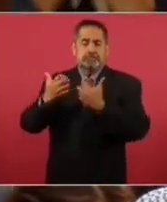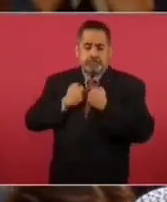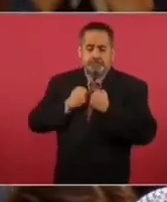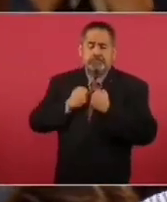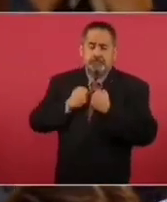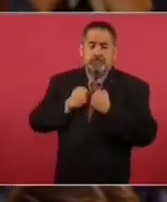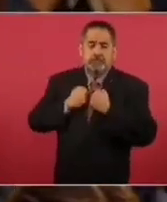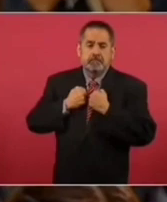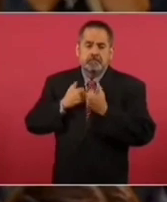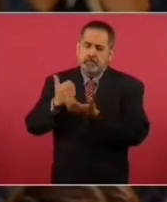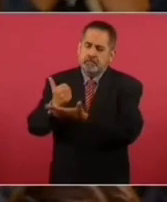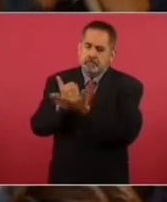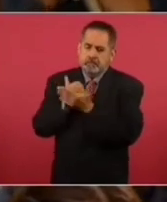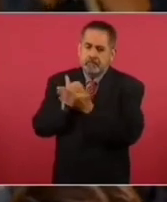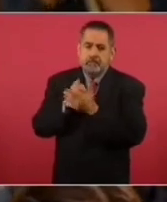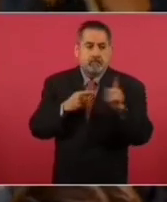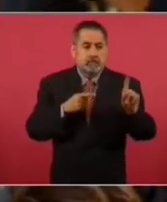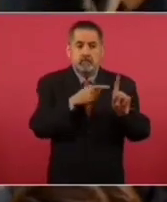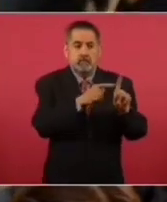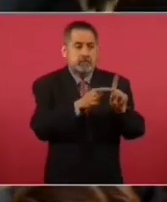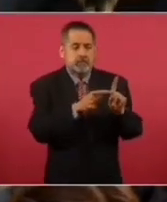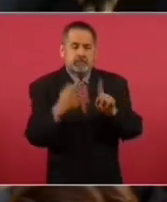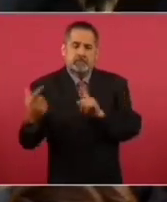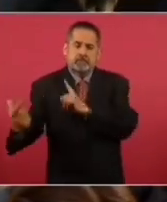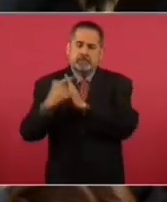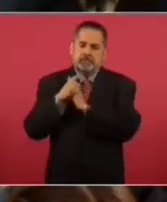escoltas del estado donde andaba.